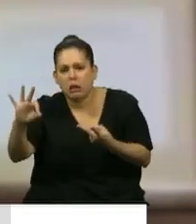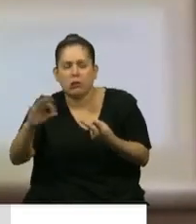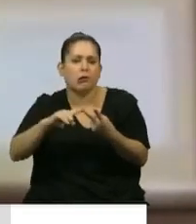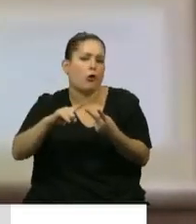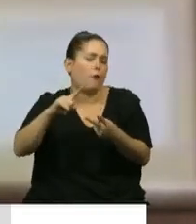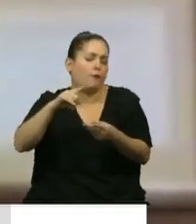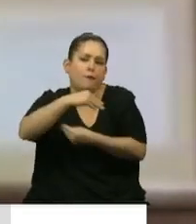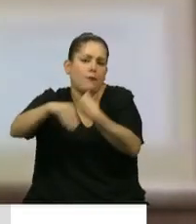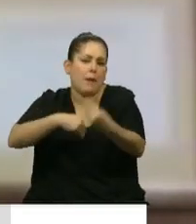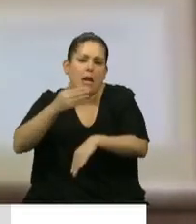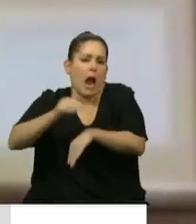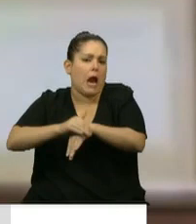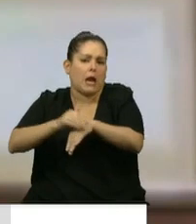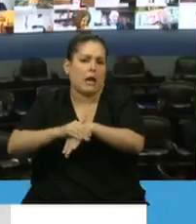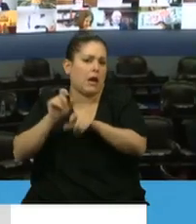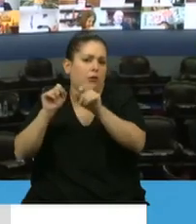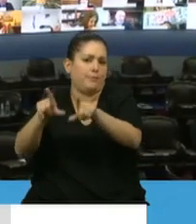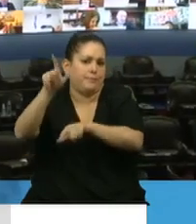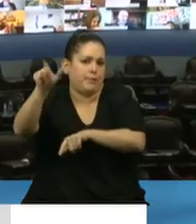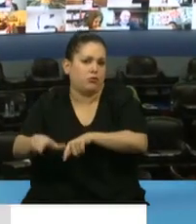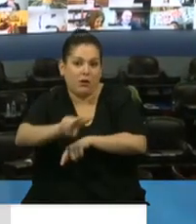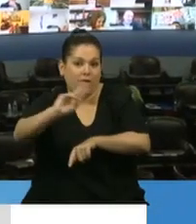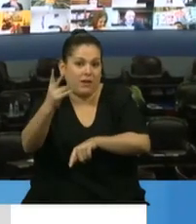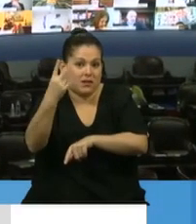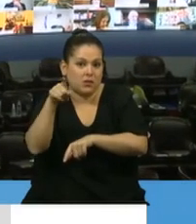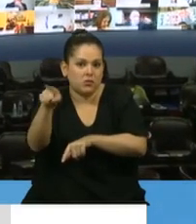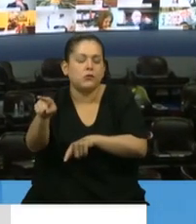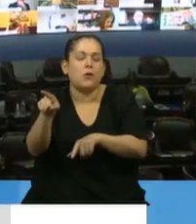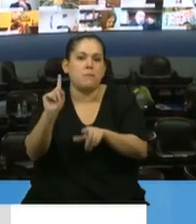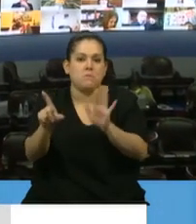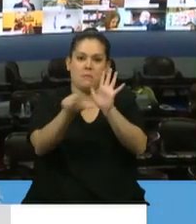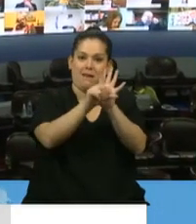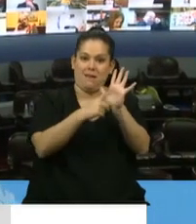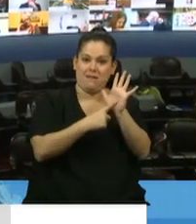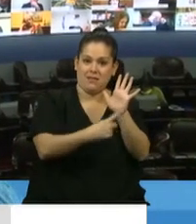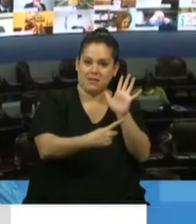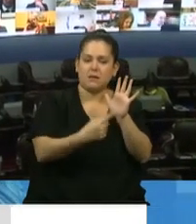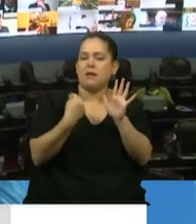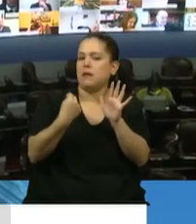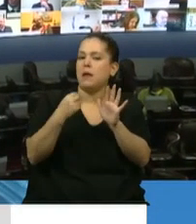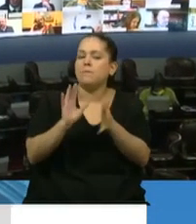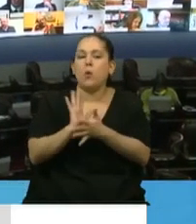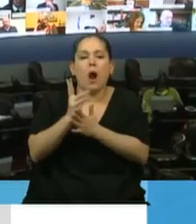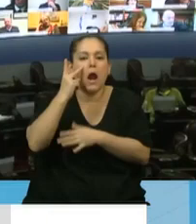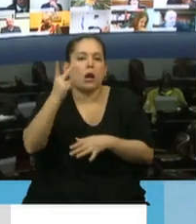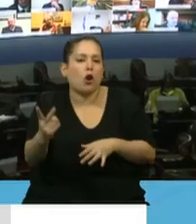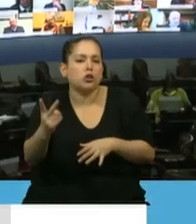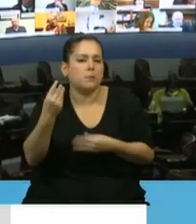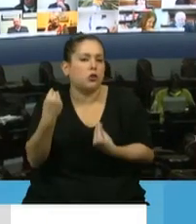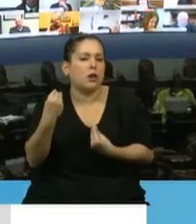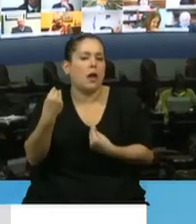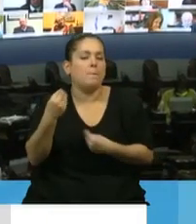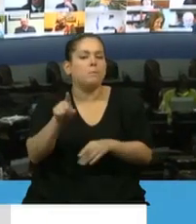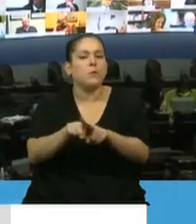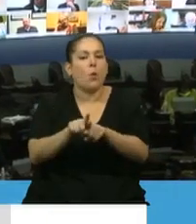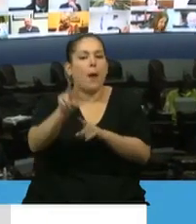correspondan, estén a cargo al momento del fallecimiento como establece la ley. Este reconocimiento de una pensión